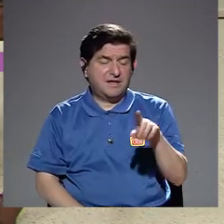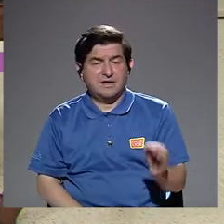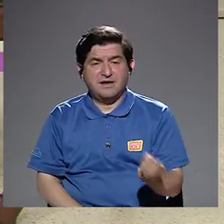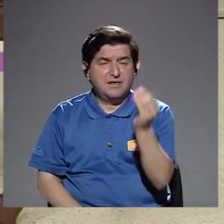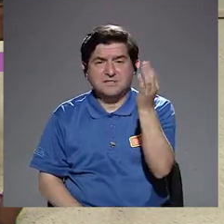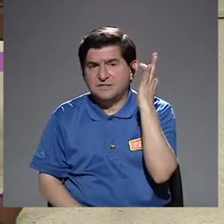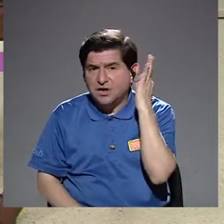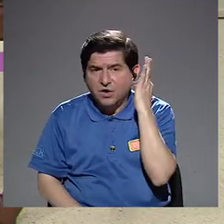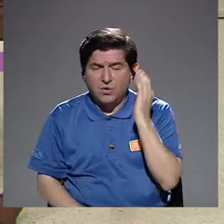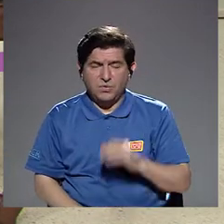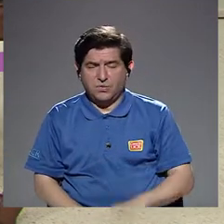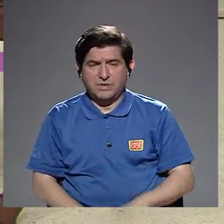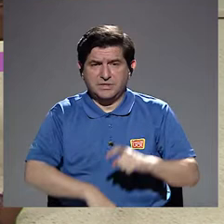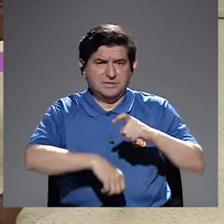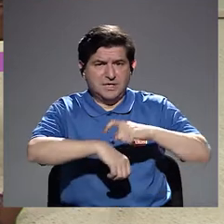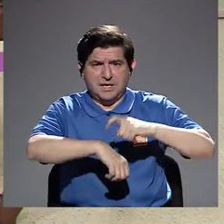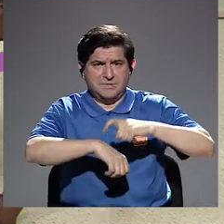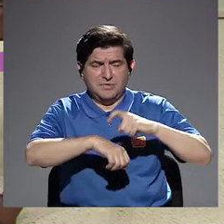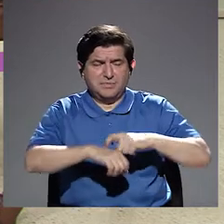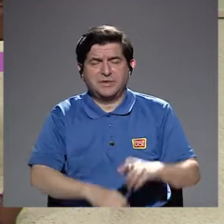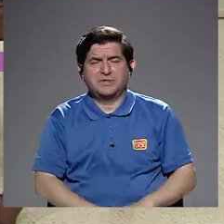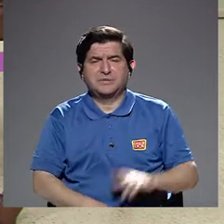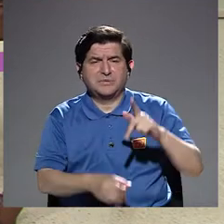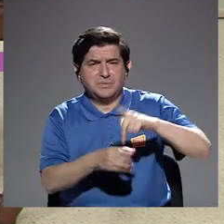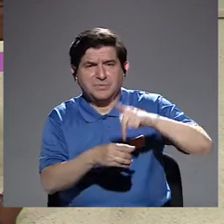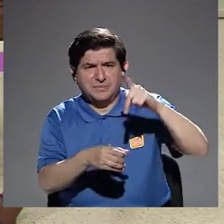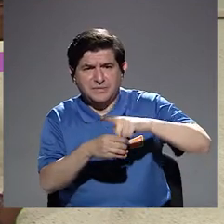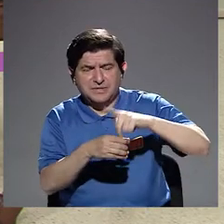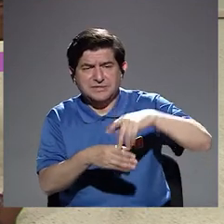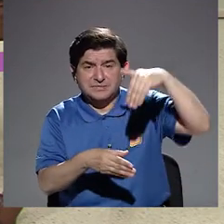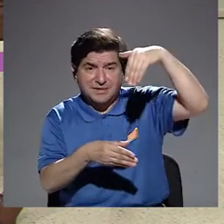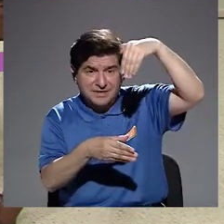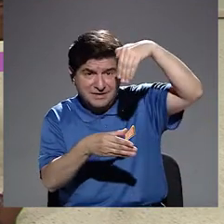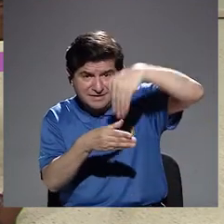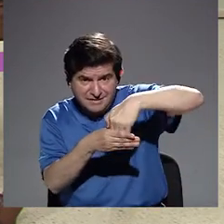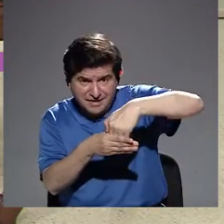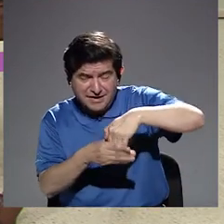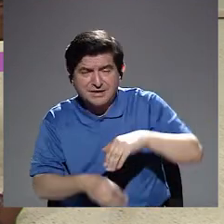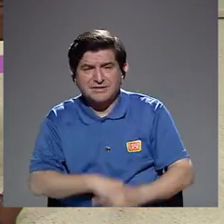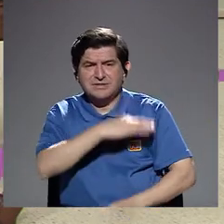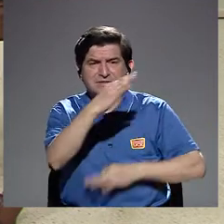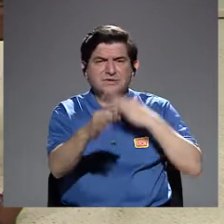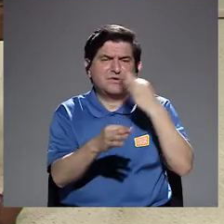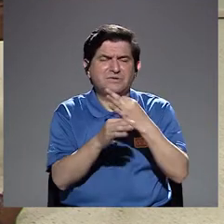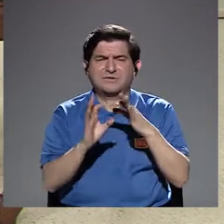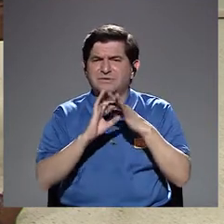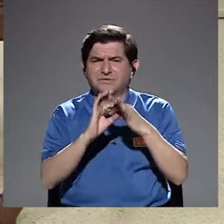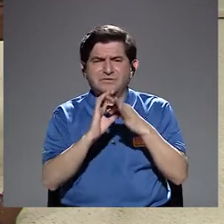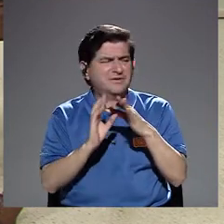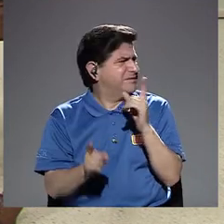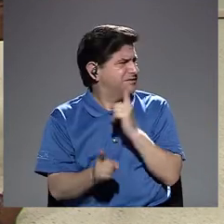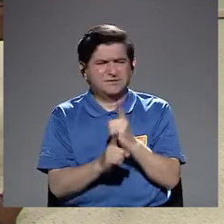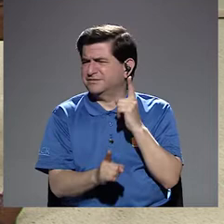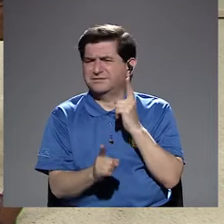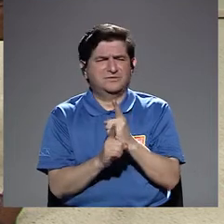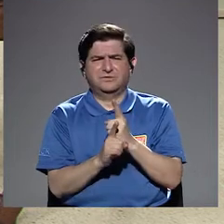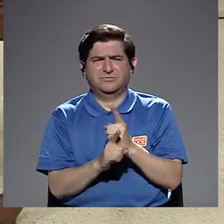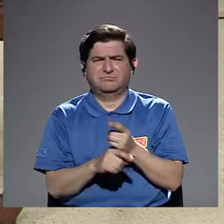menores, cuando se ven, digamos, involucradas o envueltas, no sé, en un tipo de relación impropia. Sí.